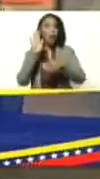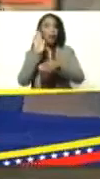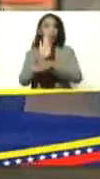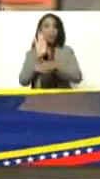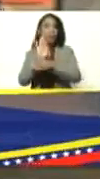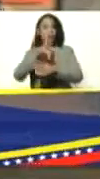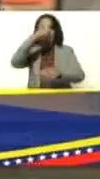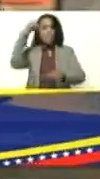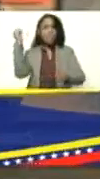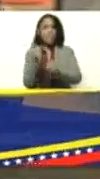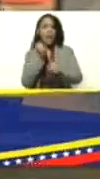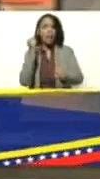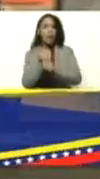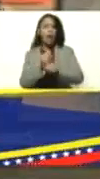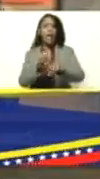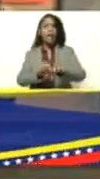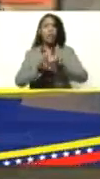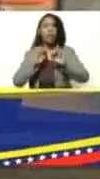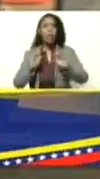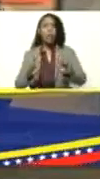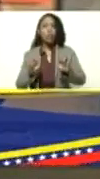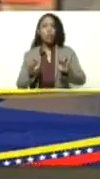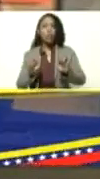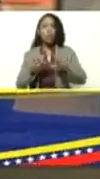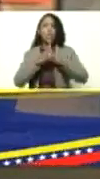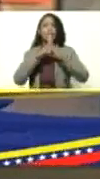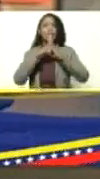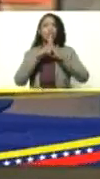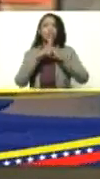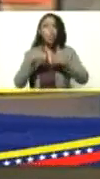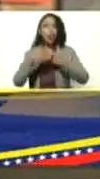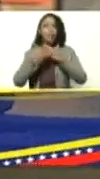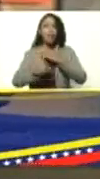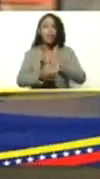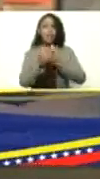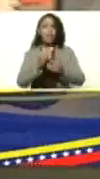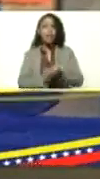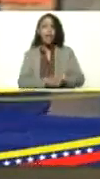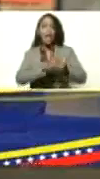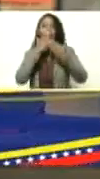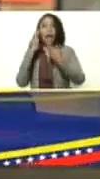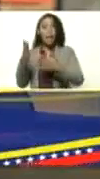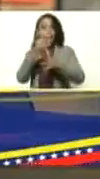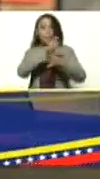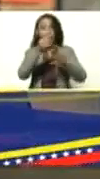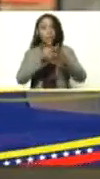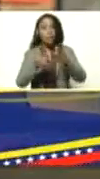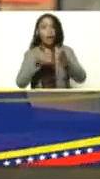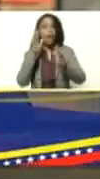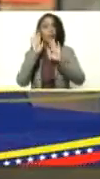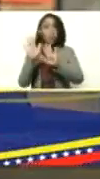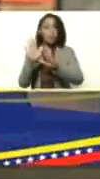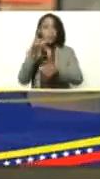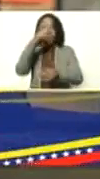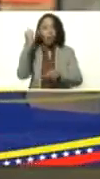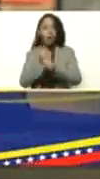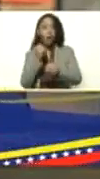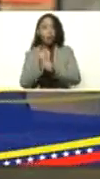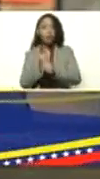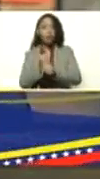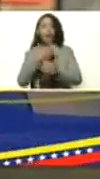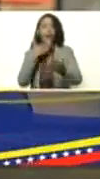trabajo la educación y todo avanzando esa es la línea pues les agradezco